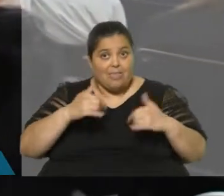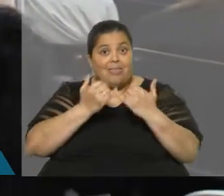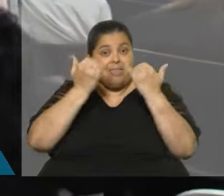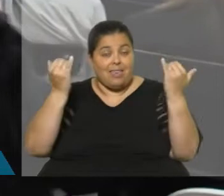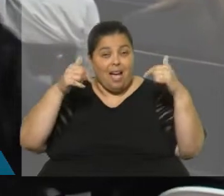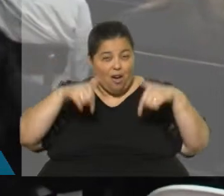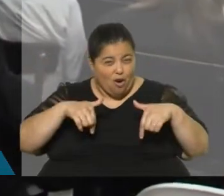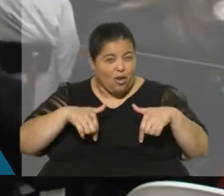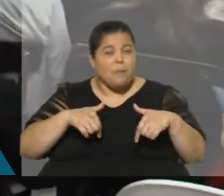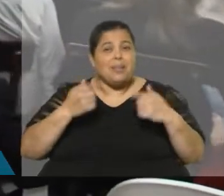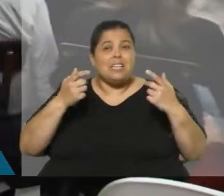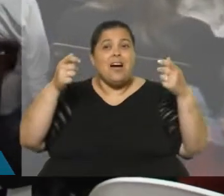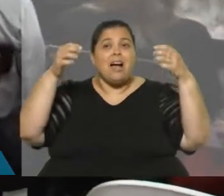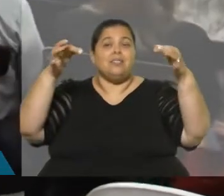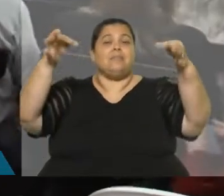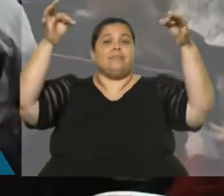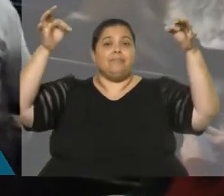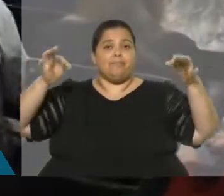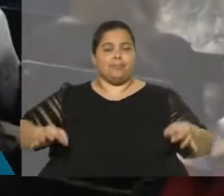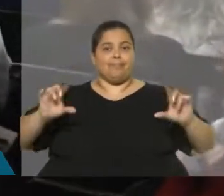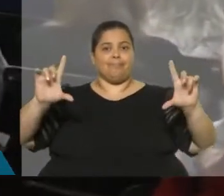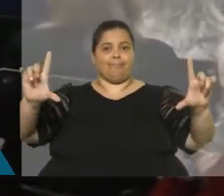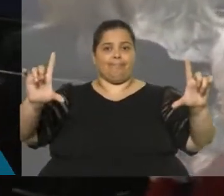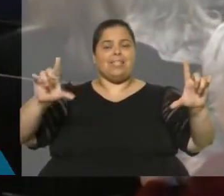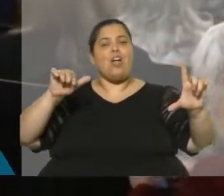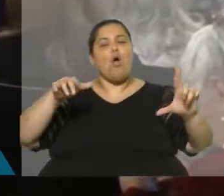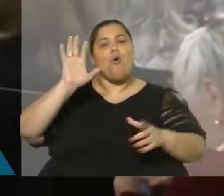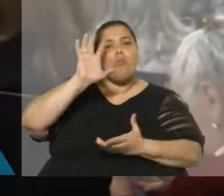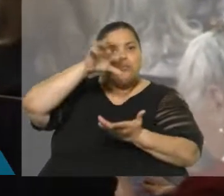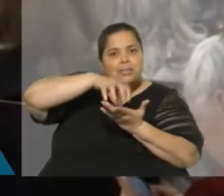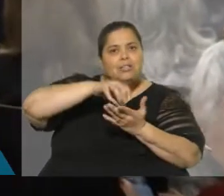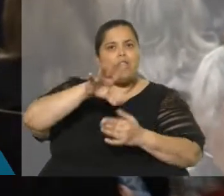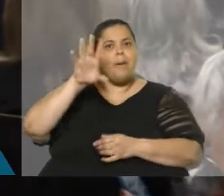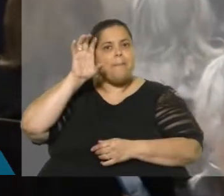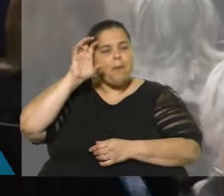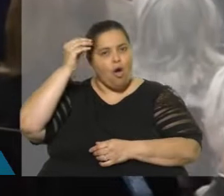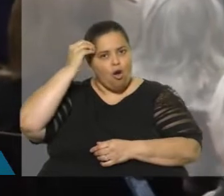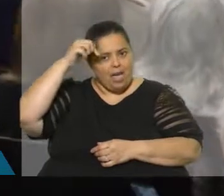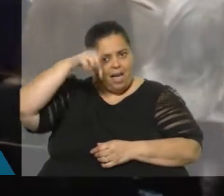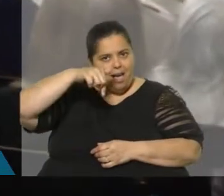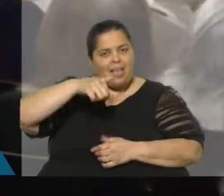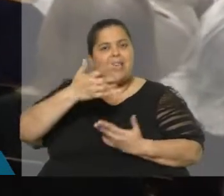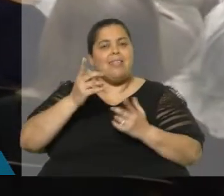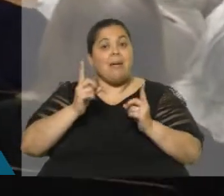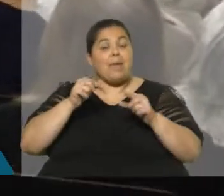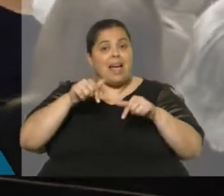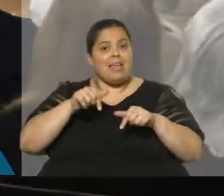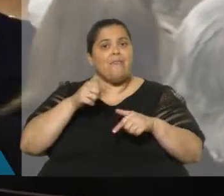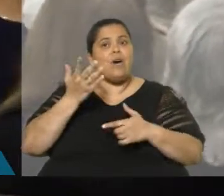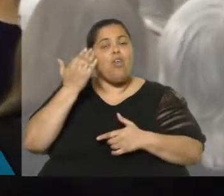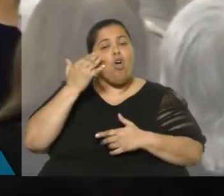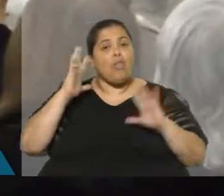descubriendo una placa como sitio de la memoria, declarando sitio de la memoria de esta Casa de los Lamas, recordemos aquí fue donde se